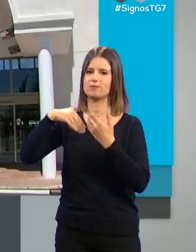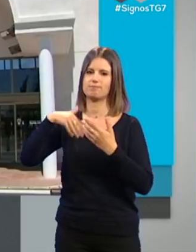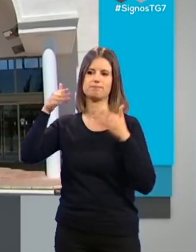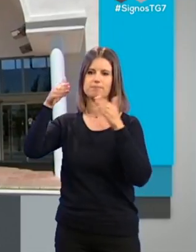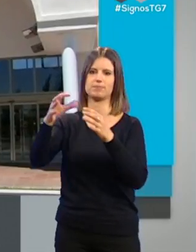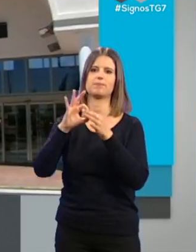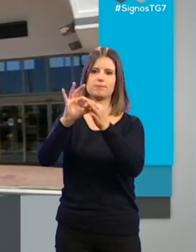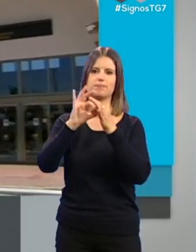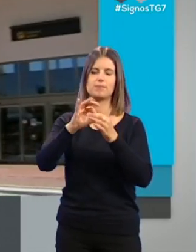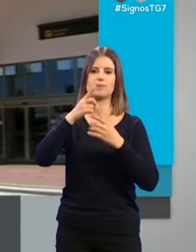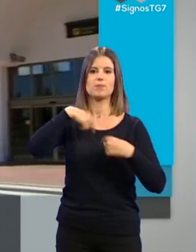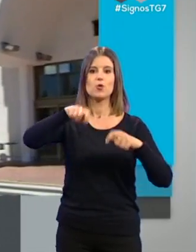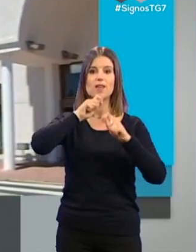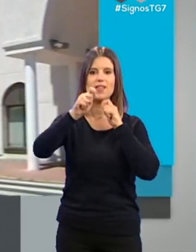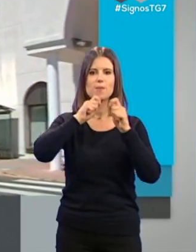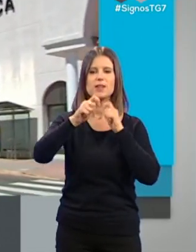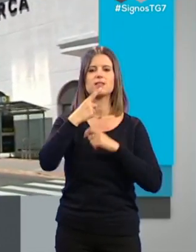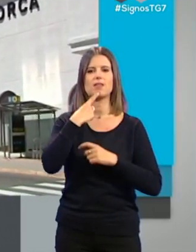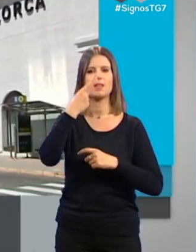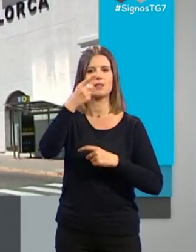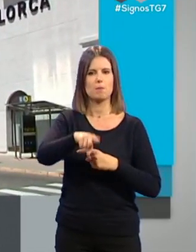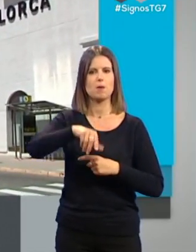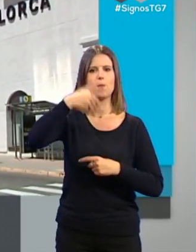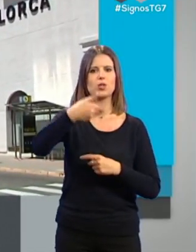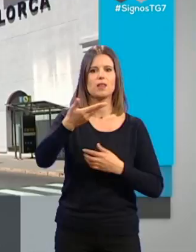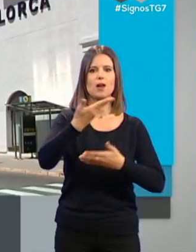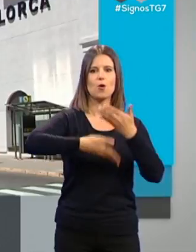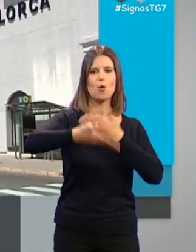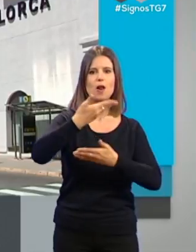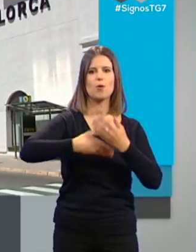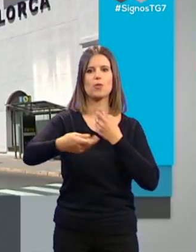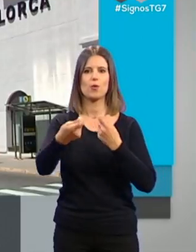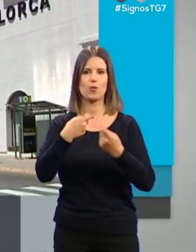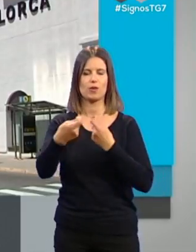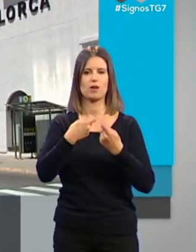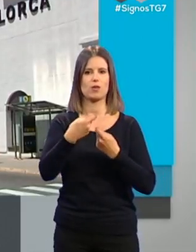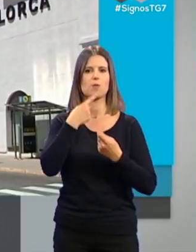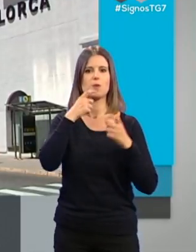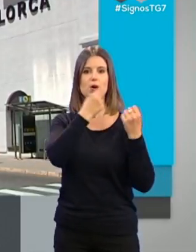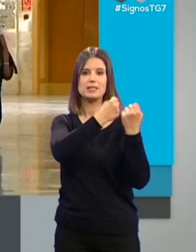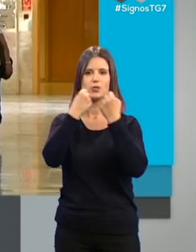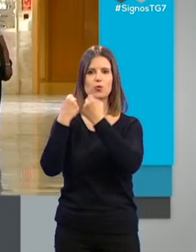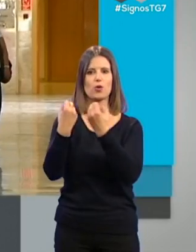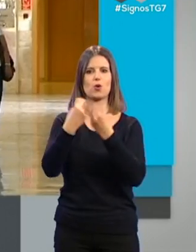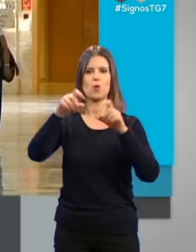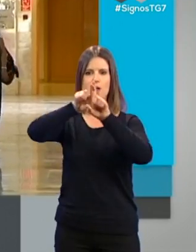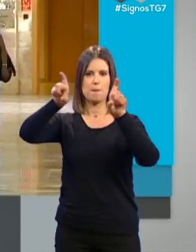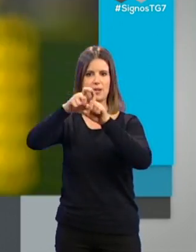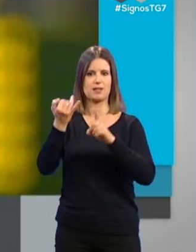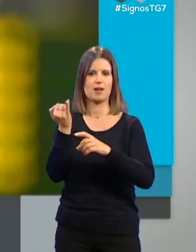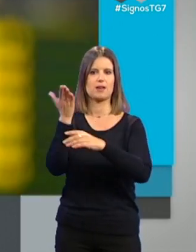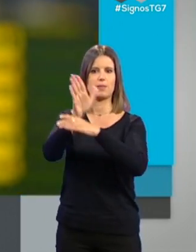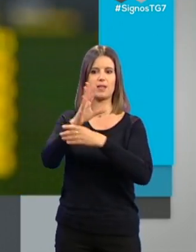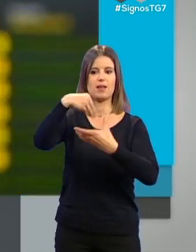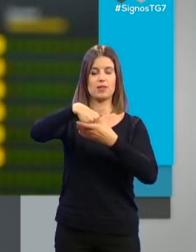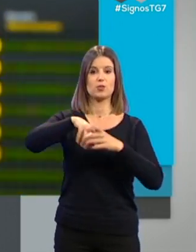Durante la rueda de prensa también se ha resaltado la importancia de la colaboración y coordinación de las instituciones y empresas que representadas